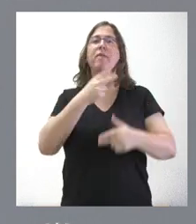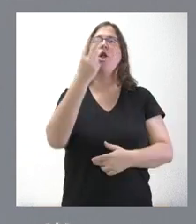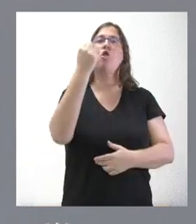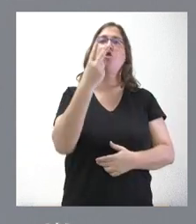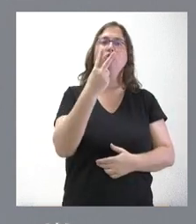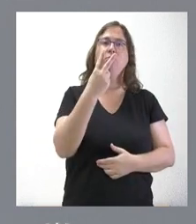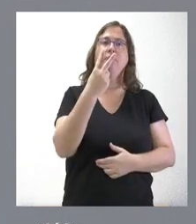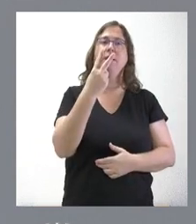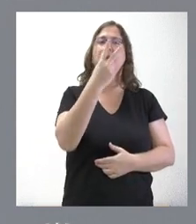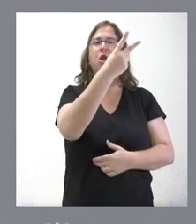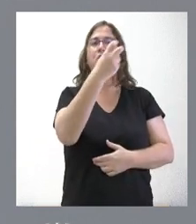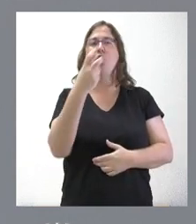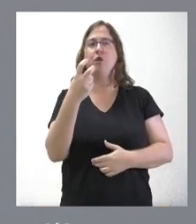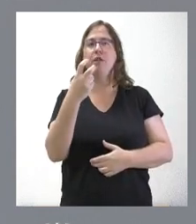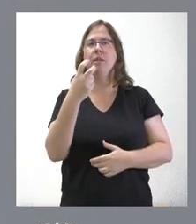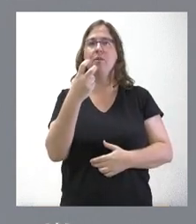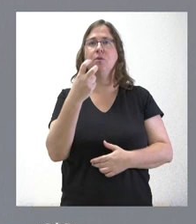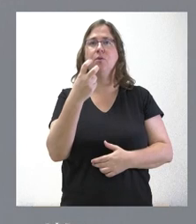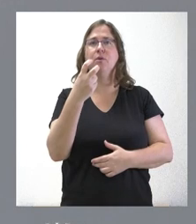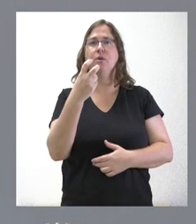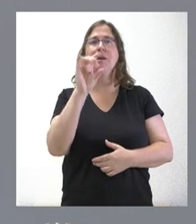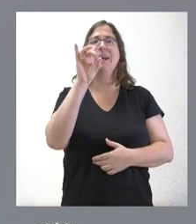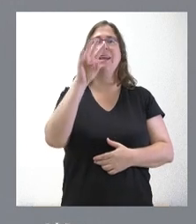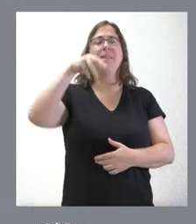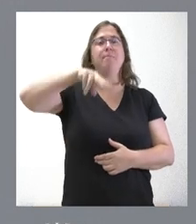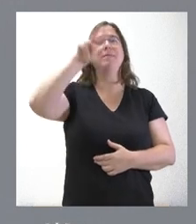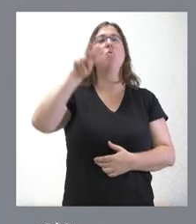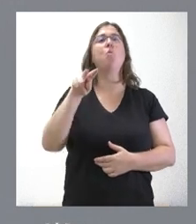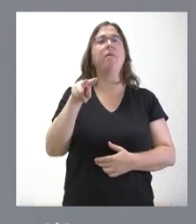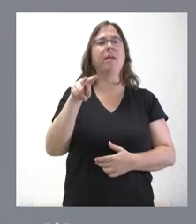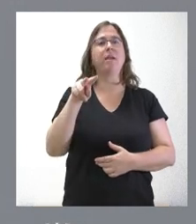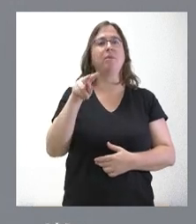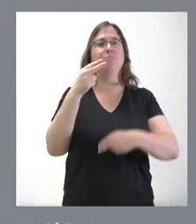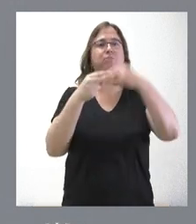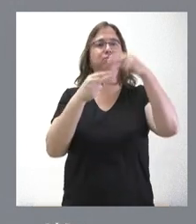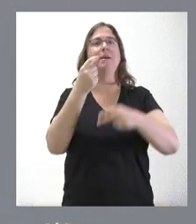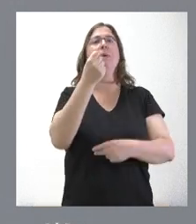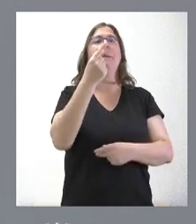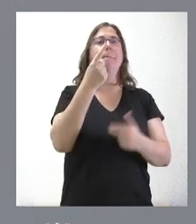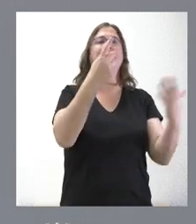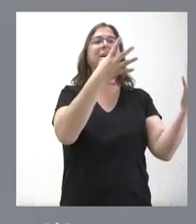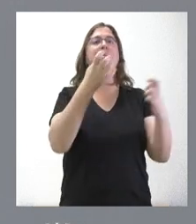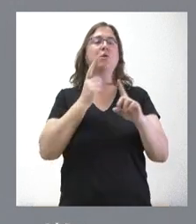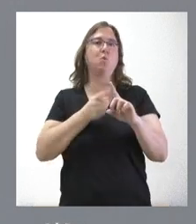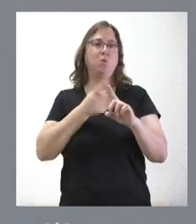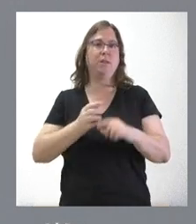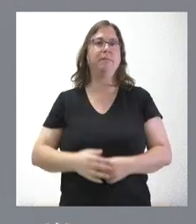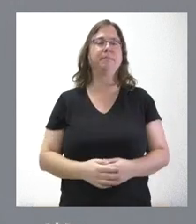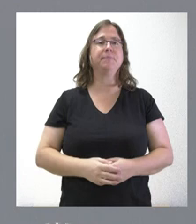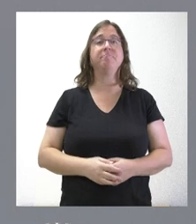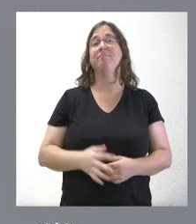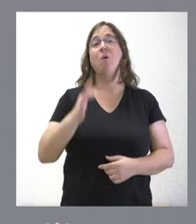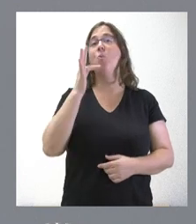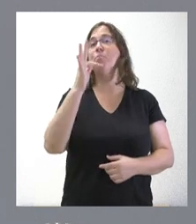.215 metros cuadrados construidos, 1.900 útiles. El efecto más